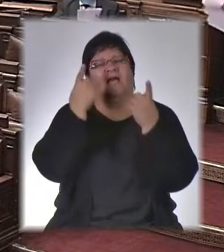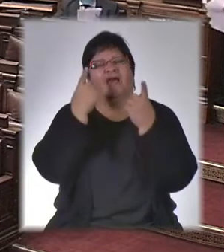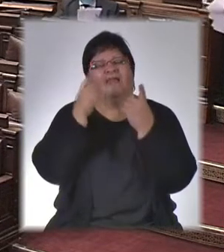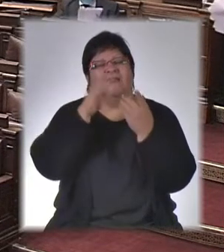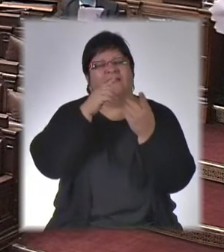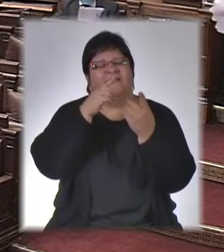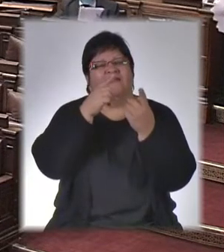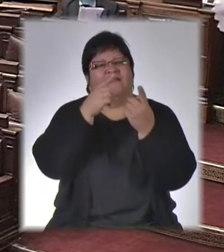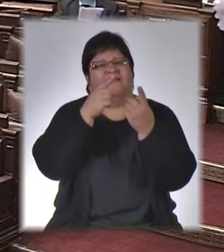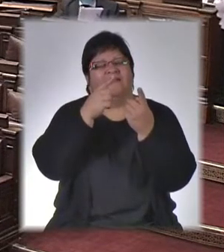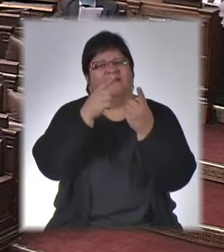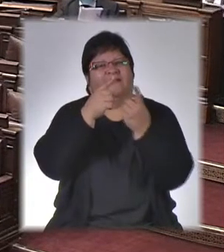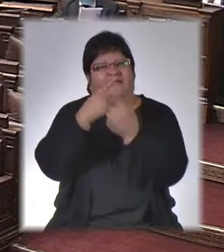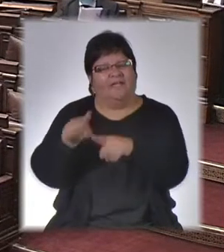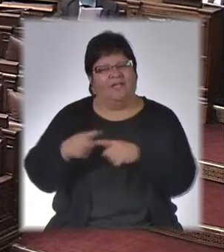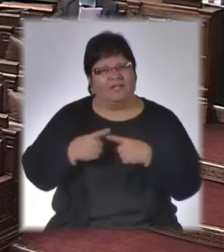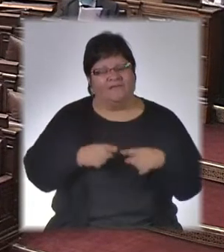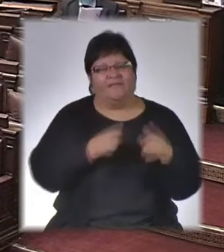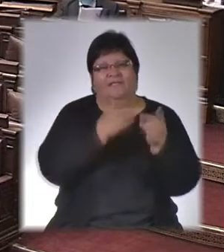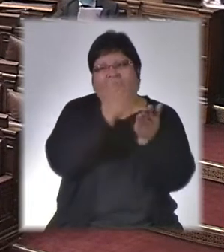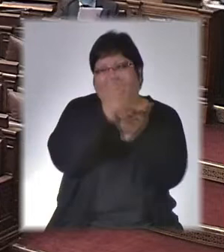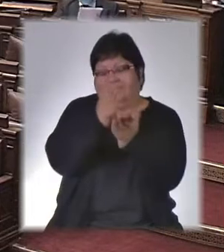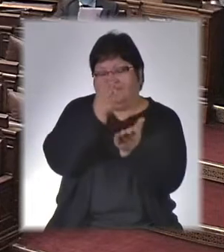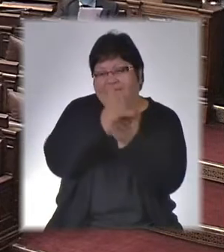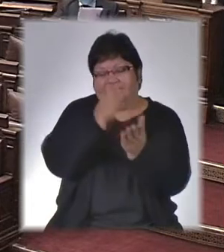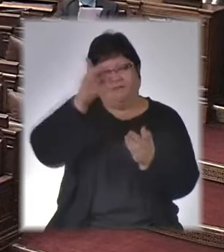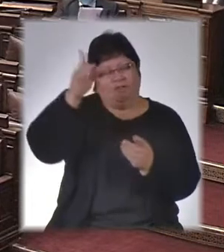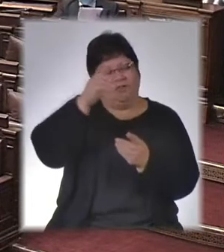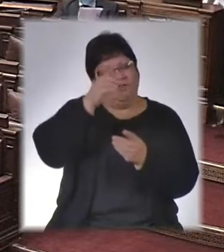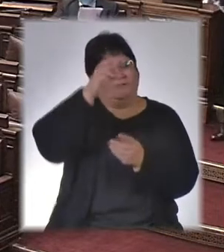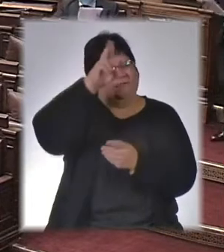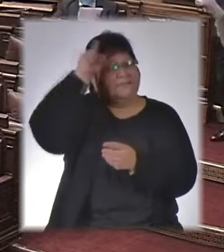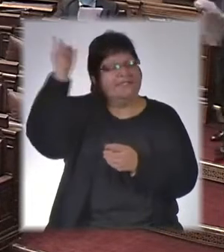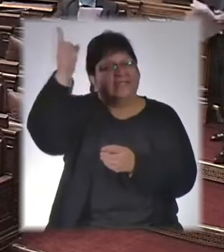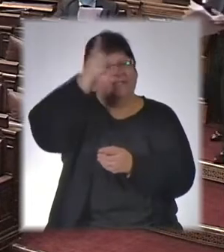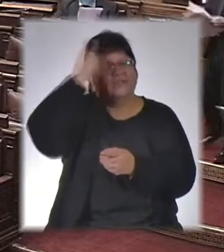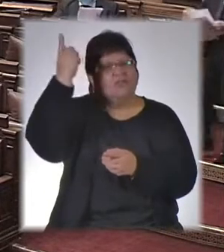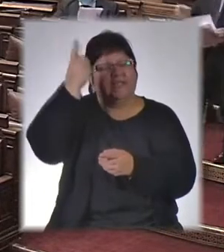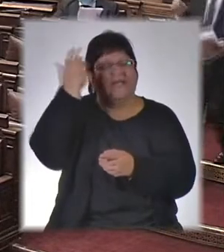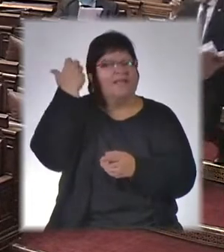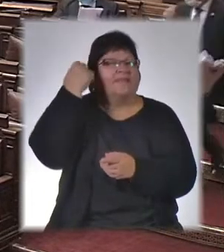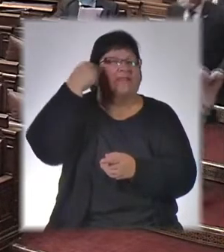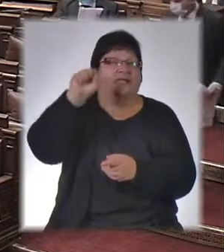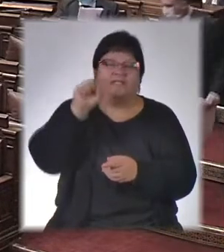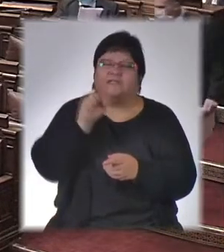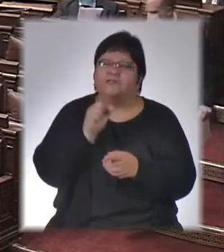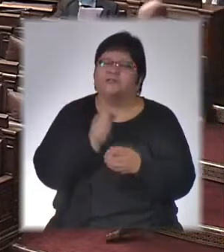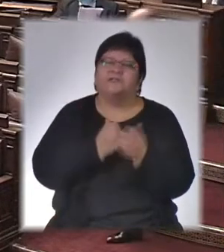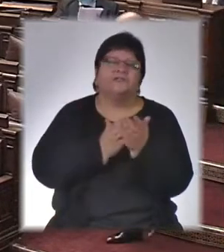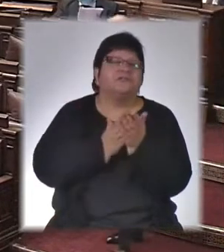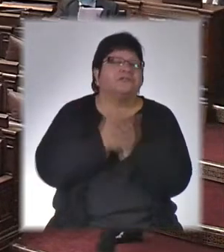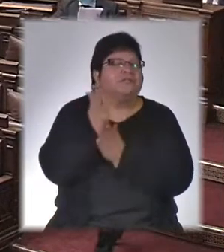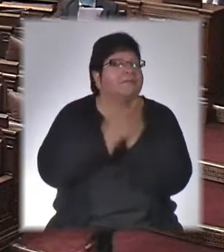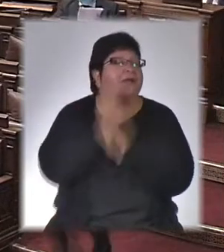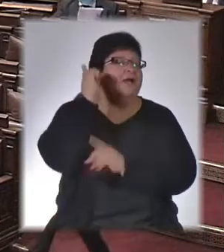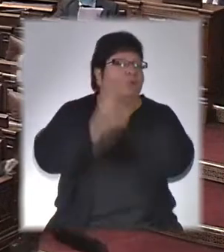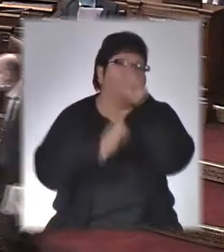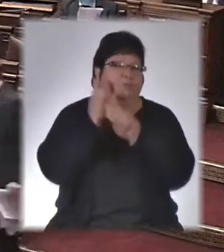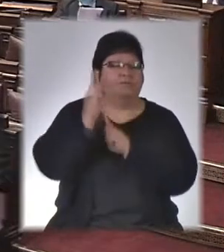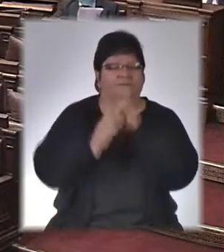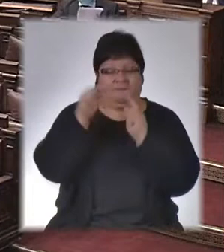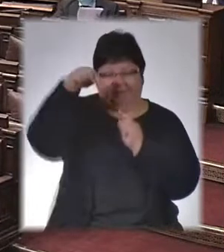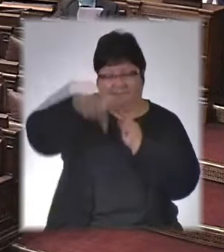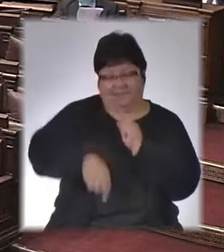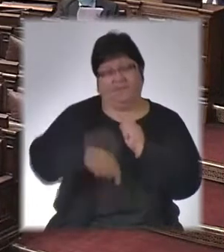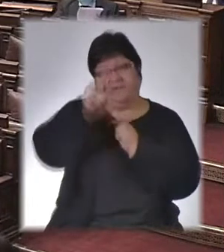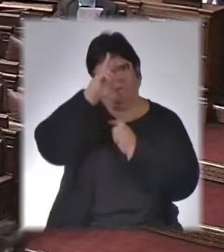estos no prescriben nunca, o sea que siguen considerándose delitos por siempre. Y en nuestro país, más allá